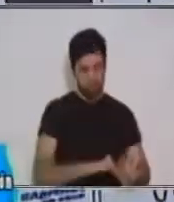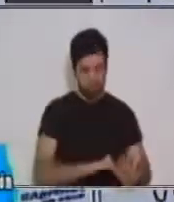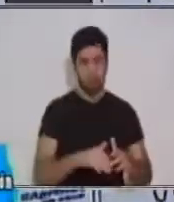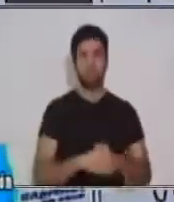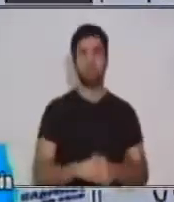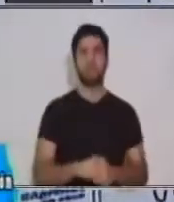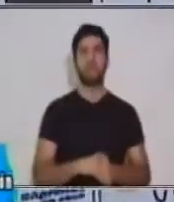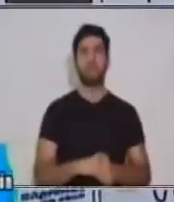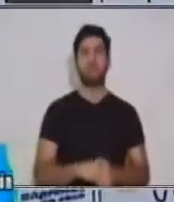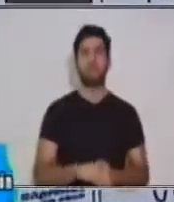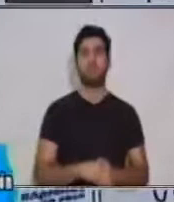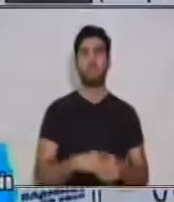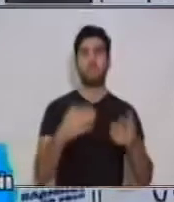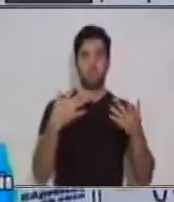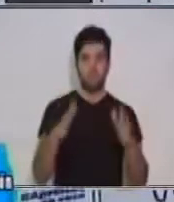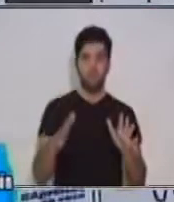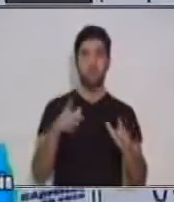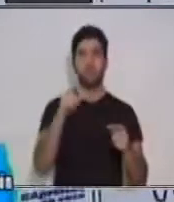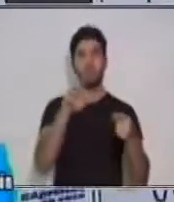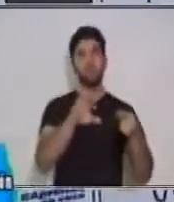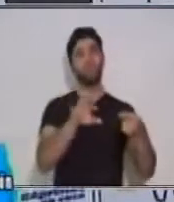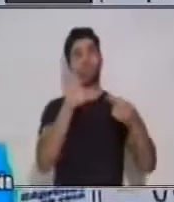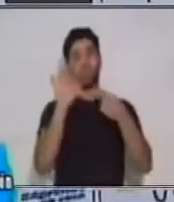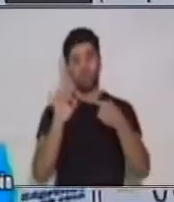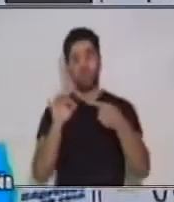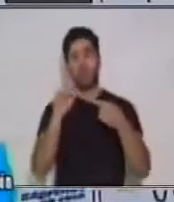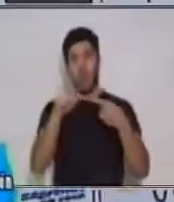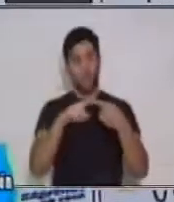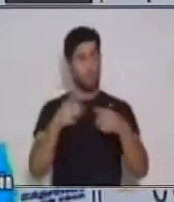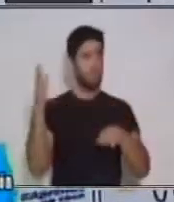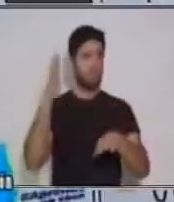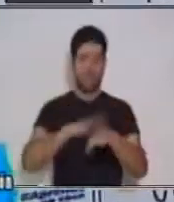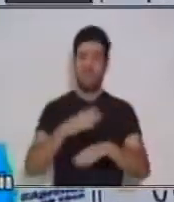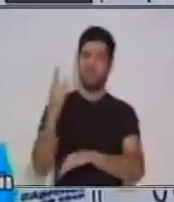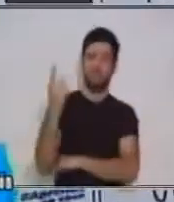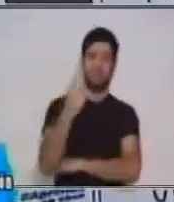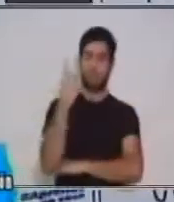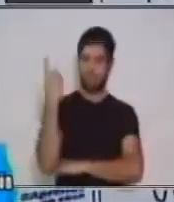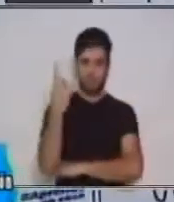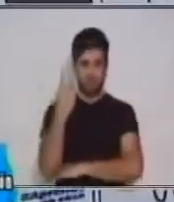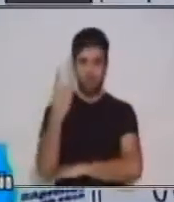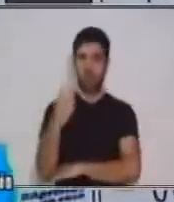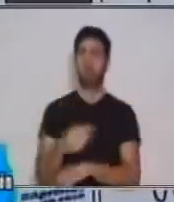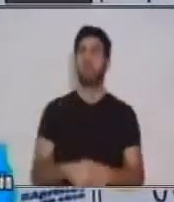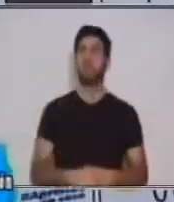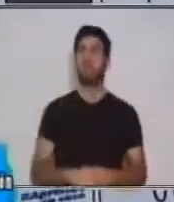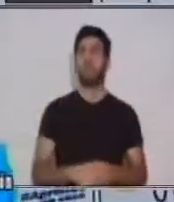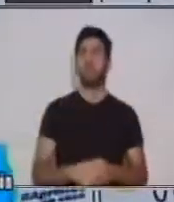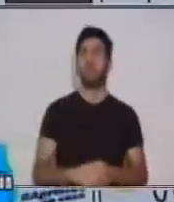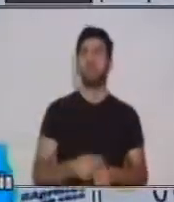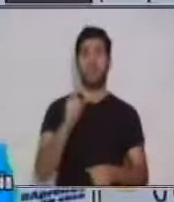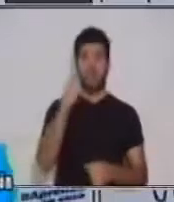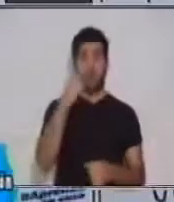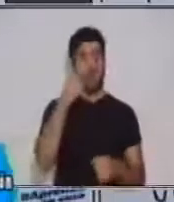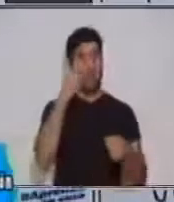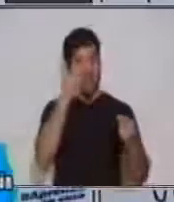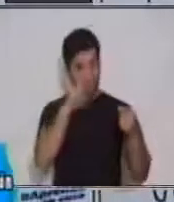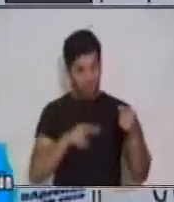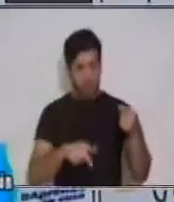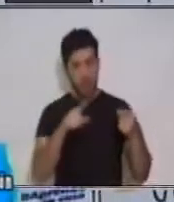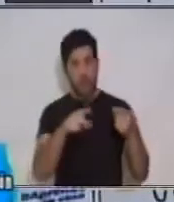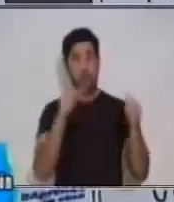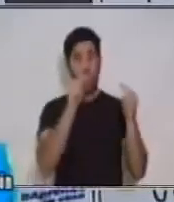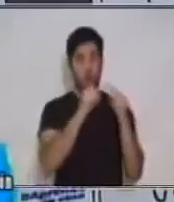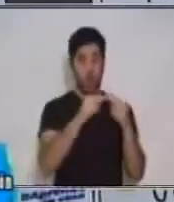texto. Y vamos a seleccionar lo más relevante, lo que más sobresale. Vamos a conocer toda la información